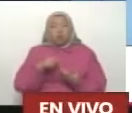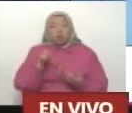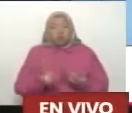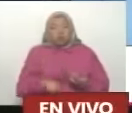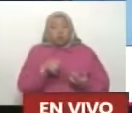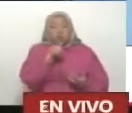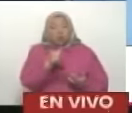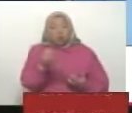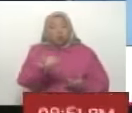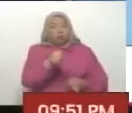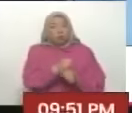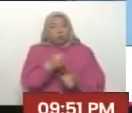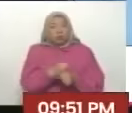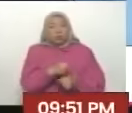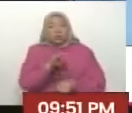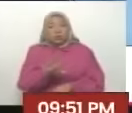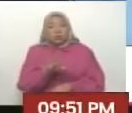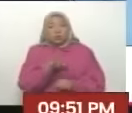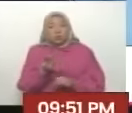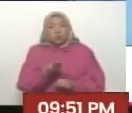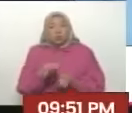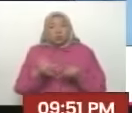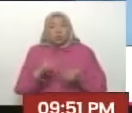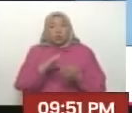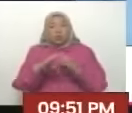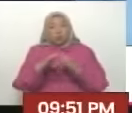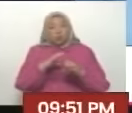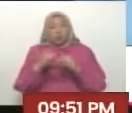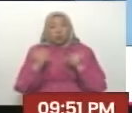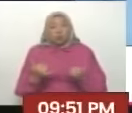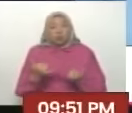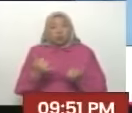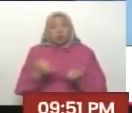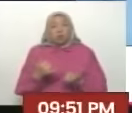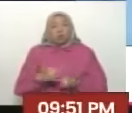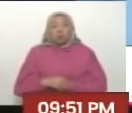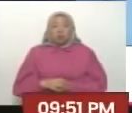que él tiene, de los 5 momentos comunicacionales de la humanidad.